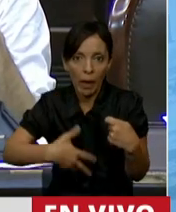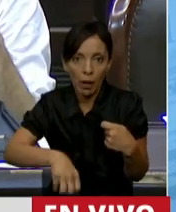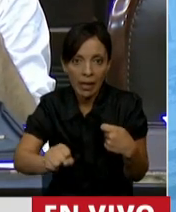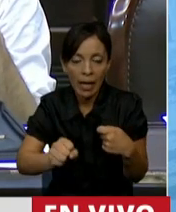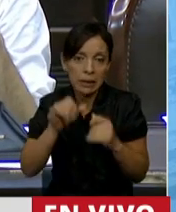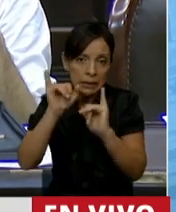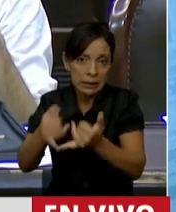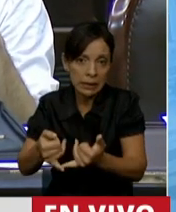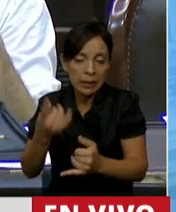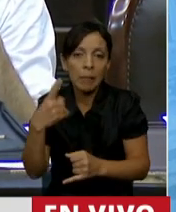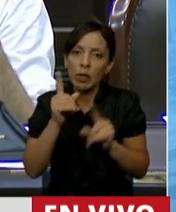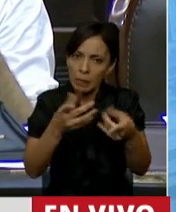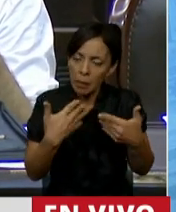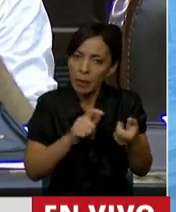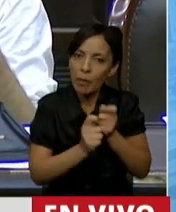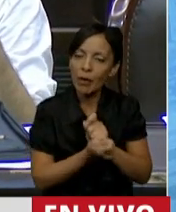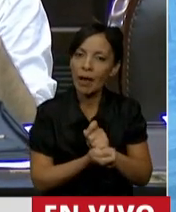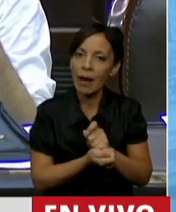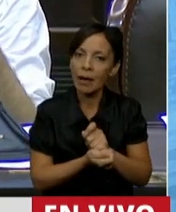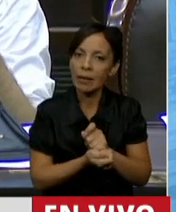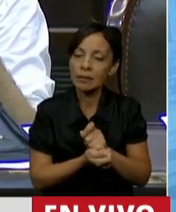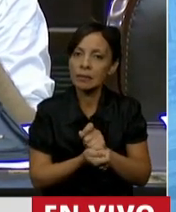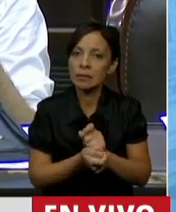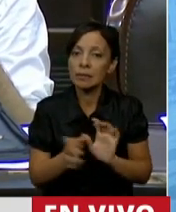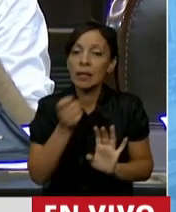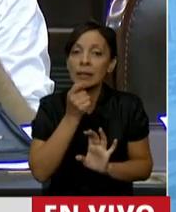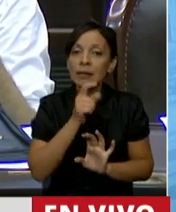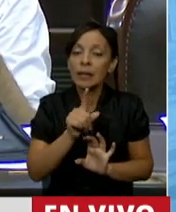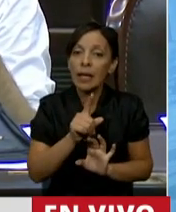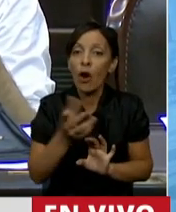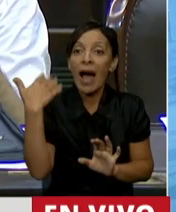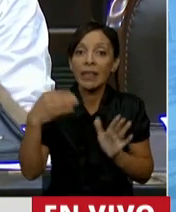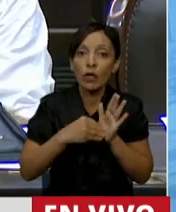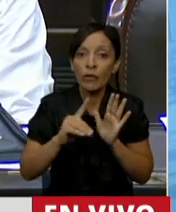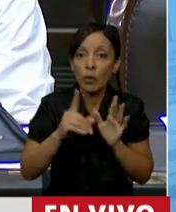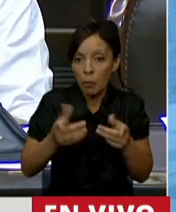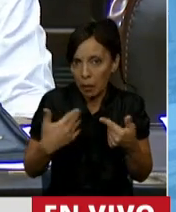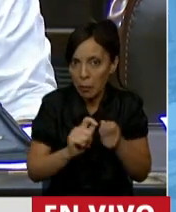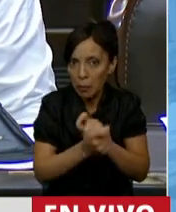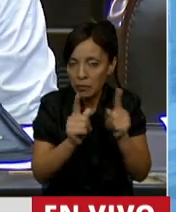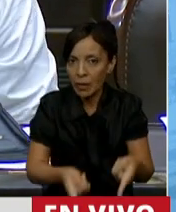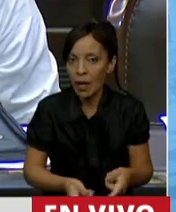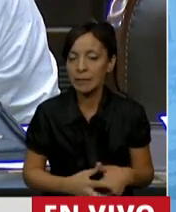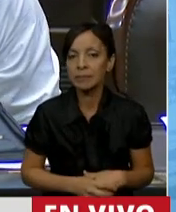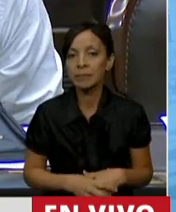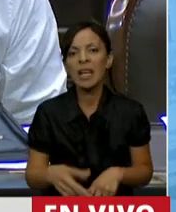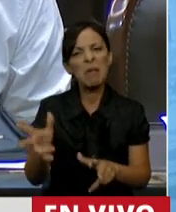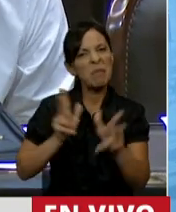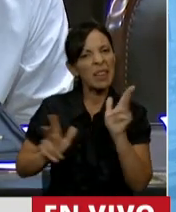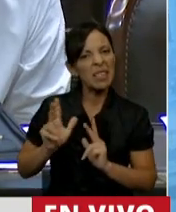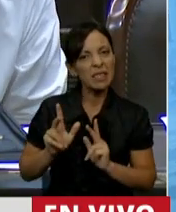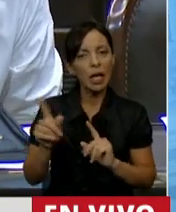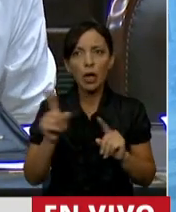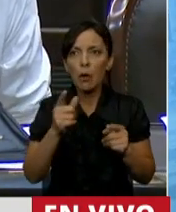pero también podemos mejorarlo. Que no haya estado no quiere decir que no deba estar. Segundo, me dicen que no hay registro de